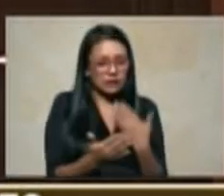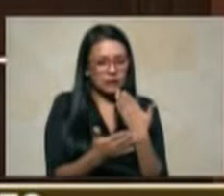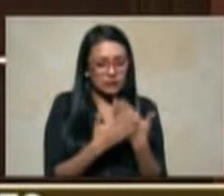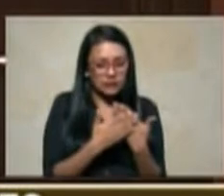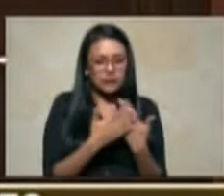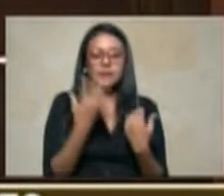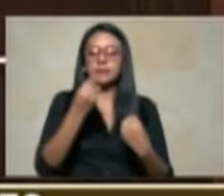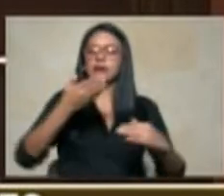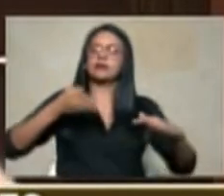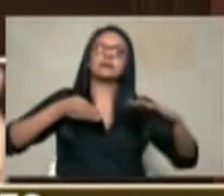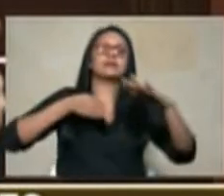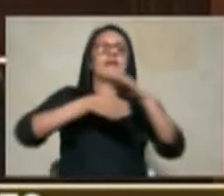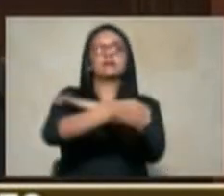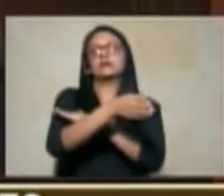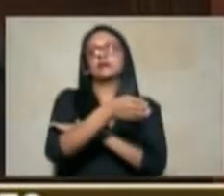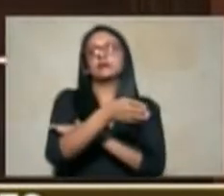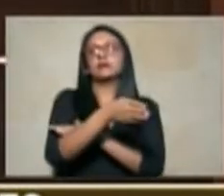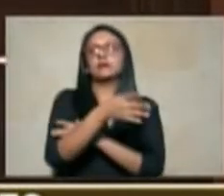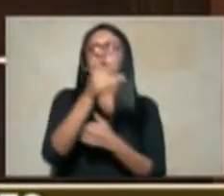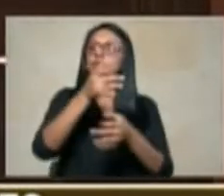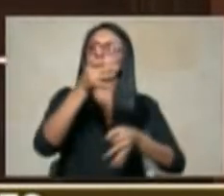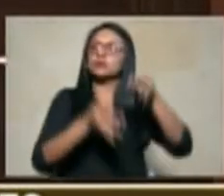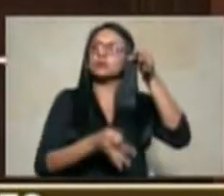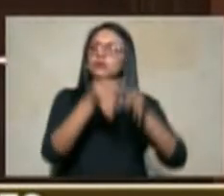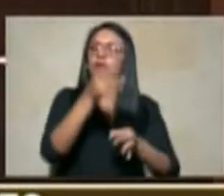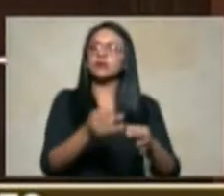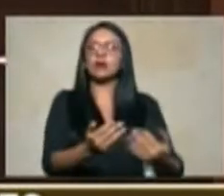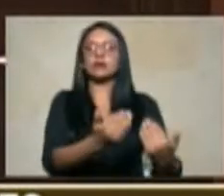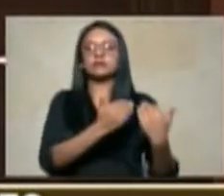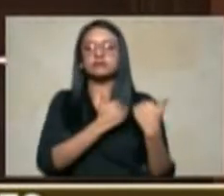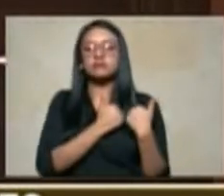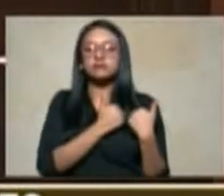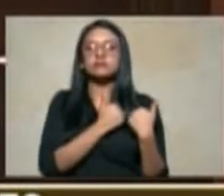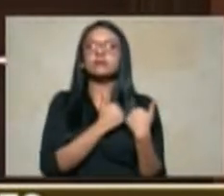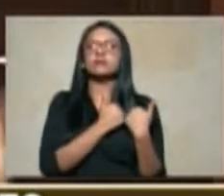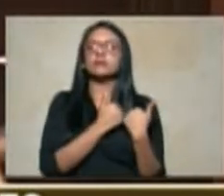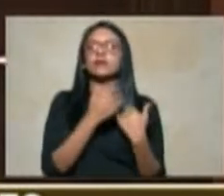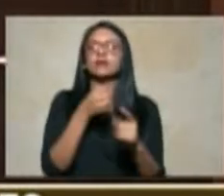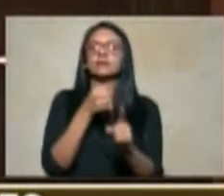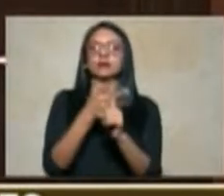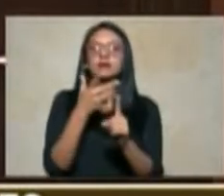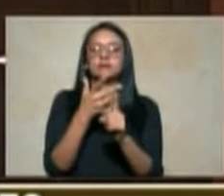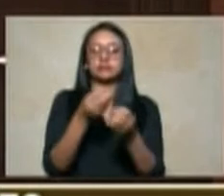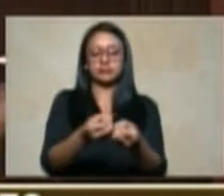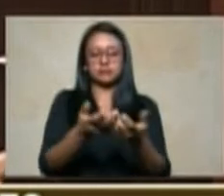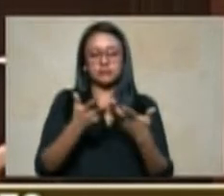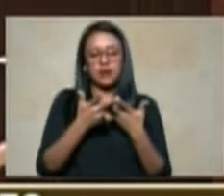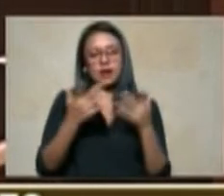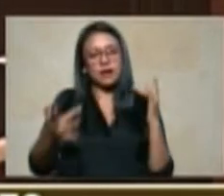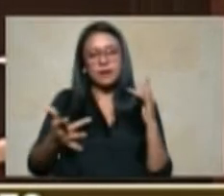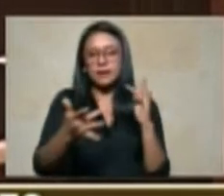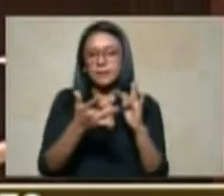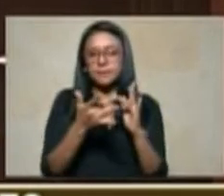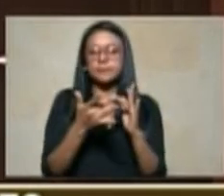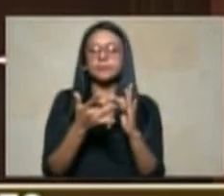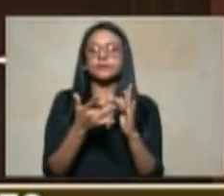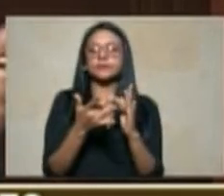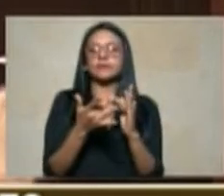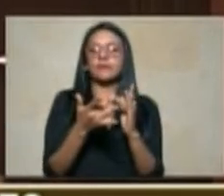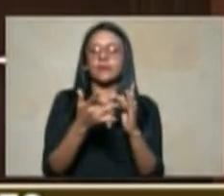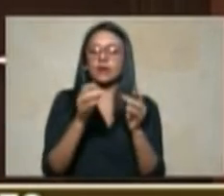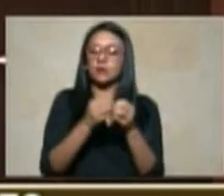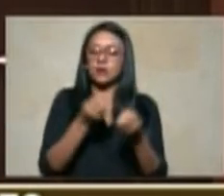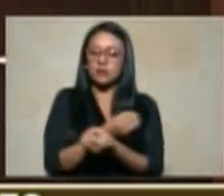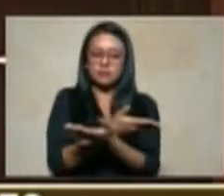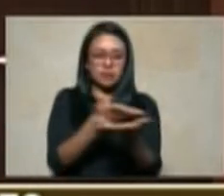justicia responsable que impartiera como ha de ser y repartiera como ha de ser la